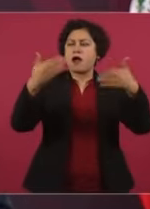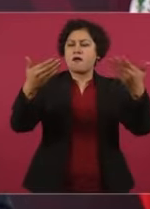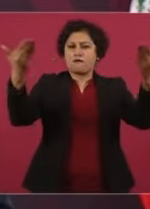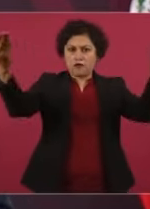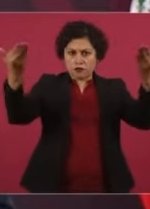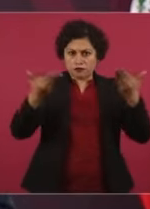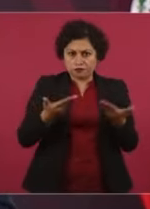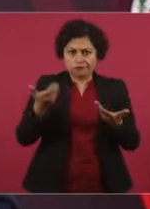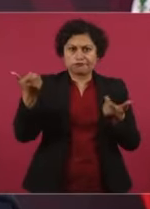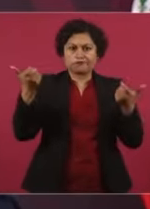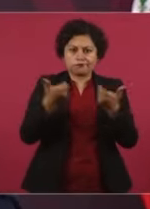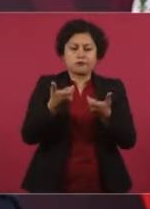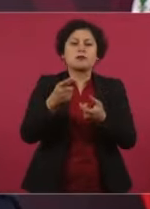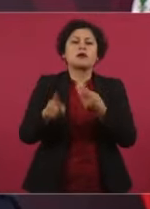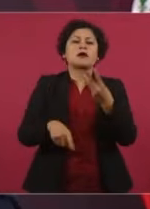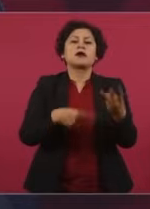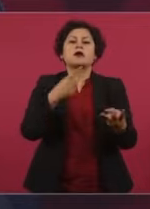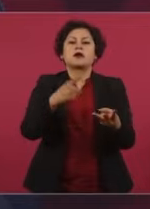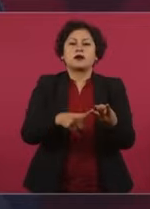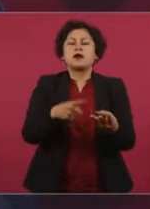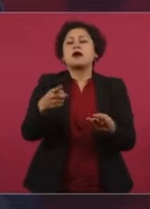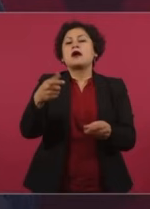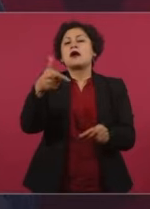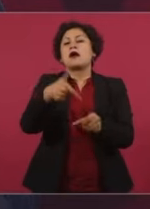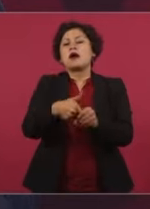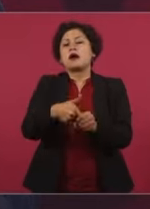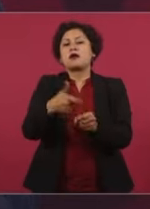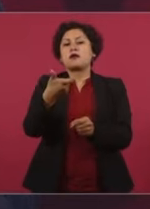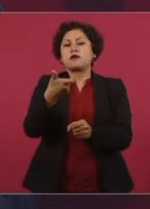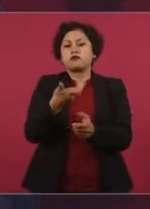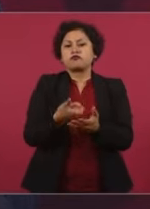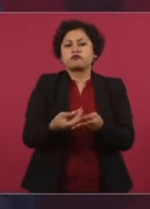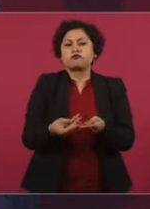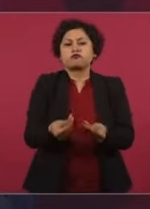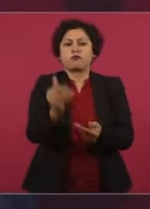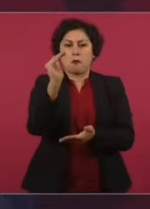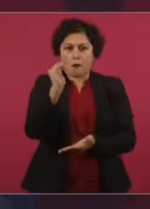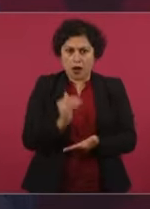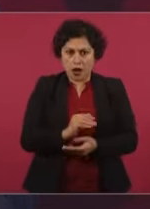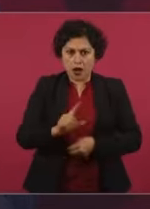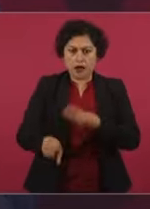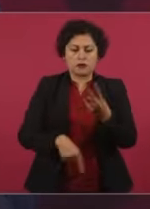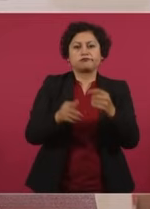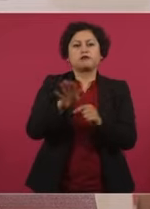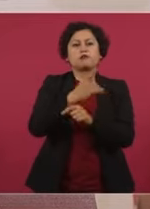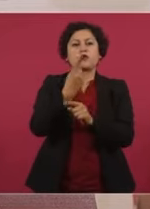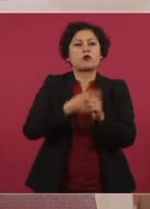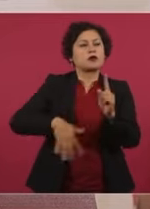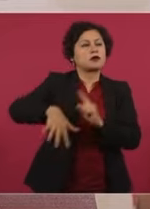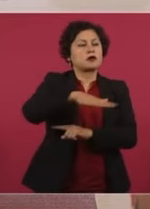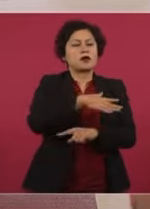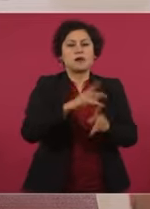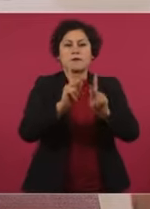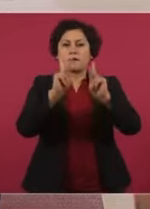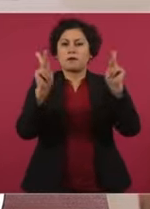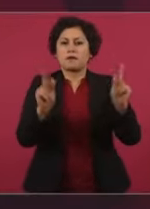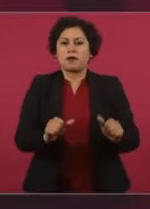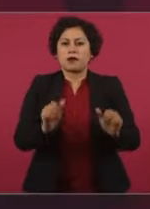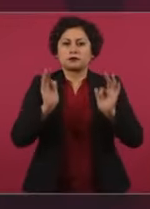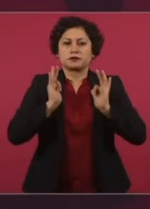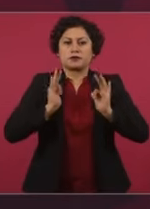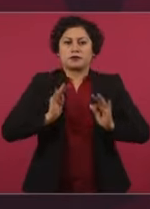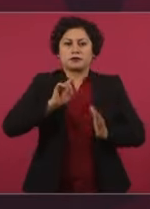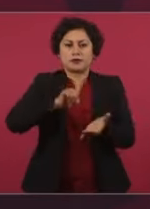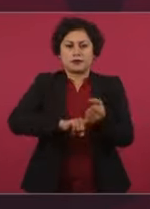les cuesta menos la luz, porque hay paz, hay tranquilidad en nuestro país.